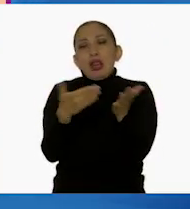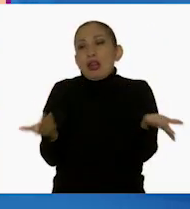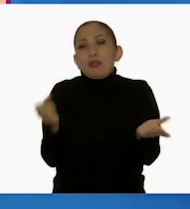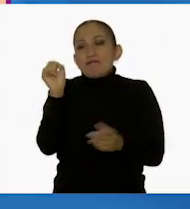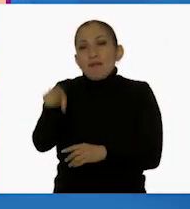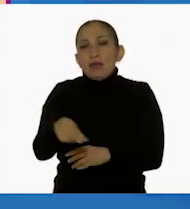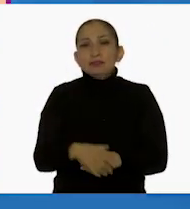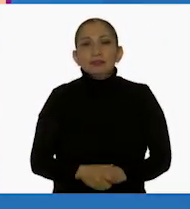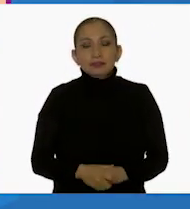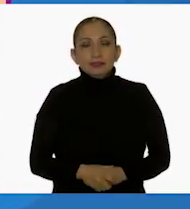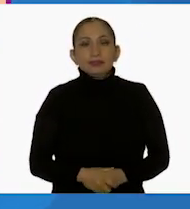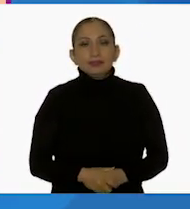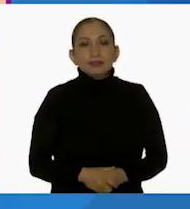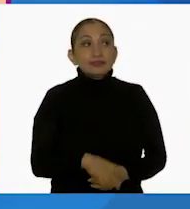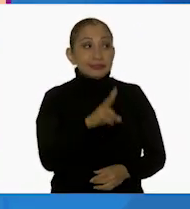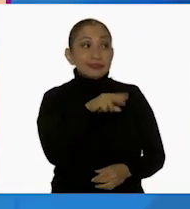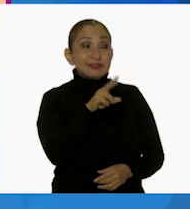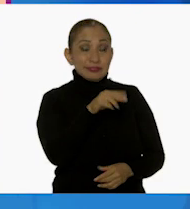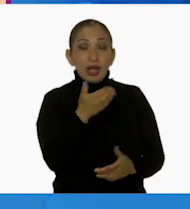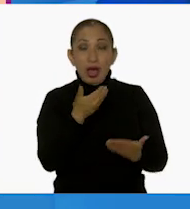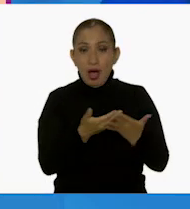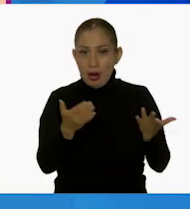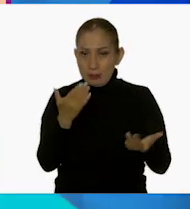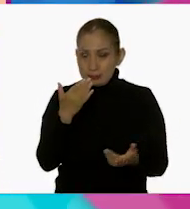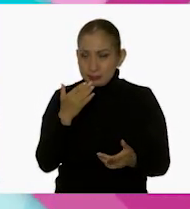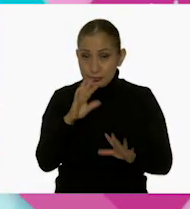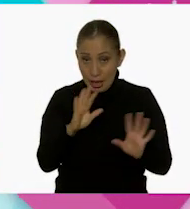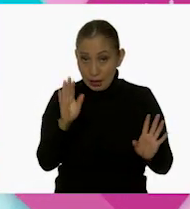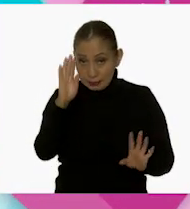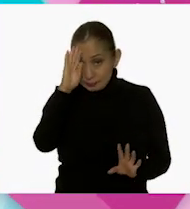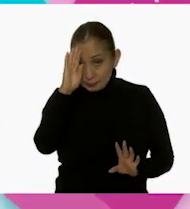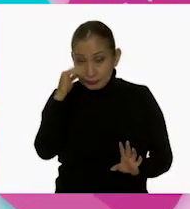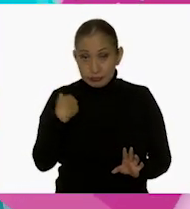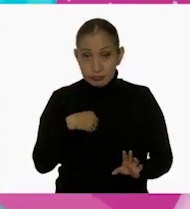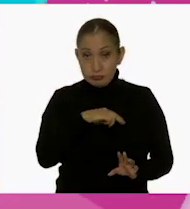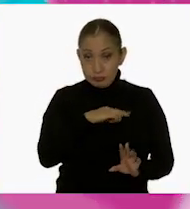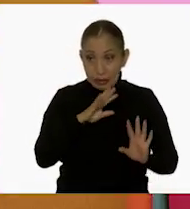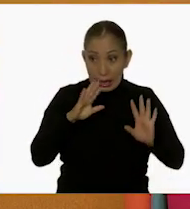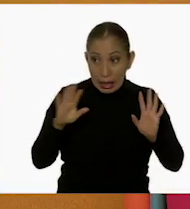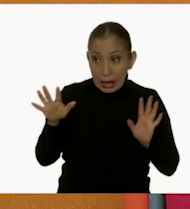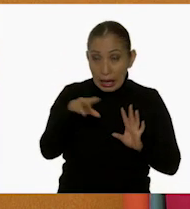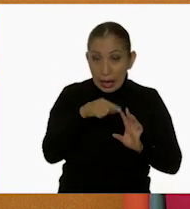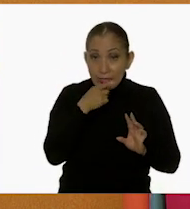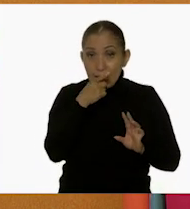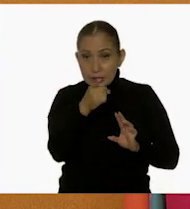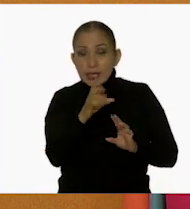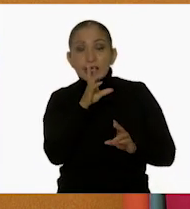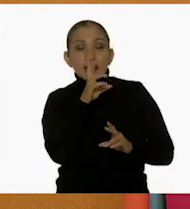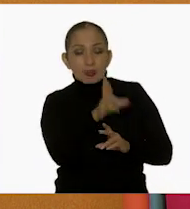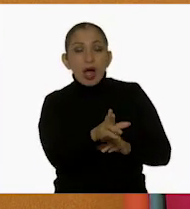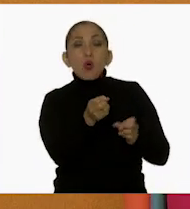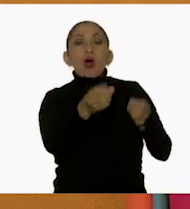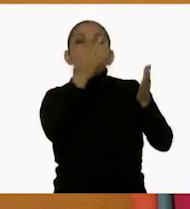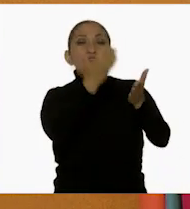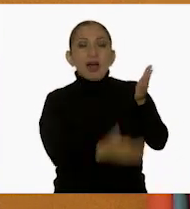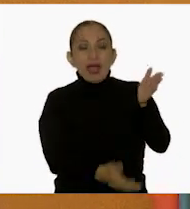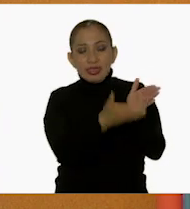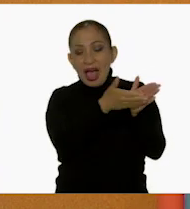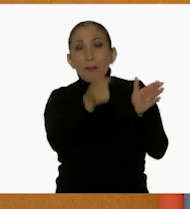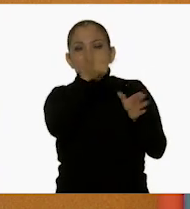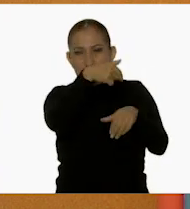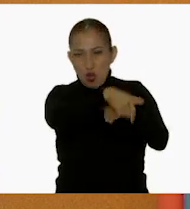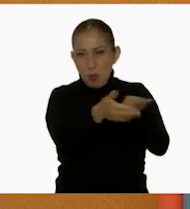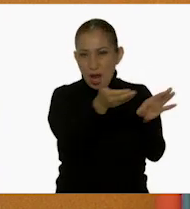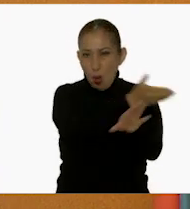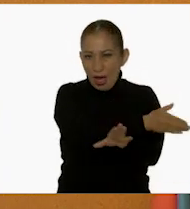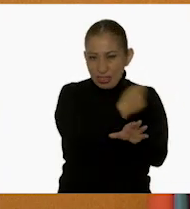mil. Es verdad. Muy bien. Ahora, ¿qué les parece? Ya nosotros podemos decir que resolvimos cuánto le faltaban a las cantidades